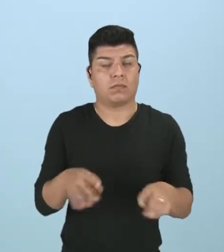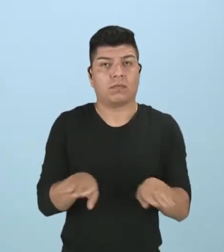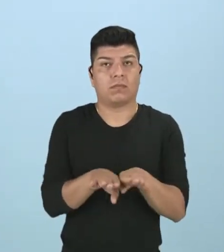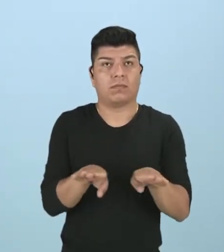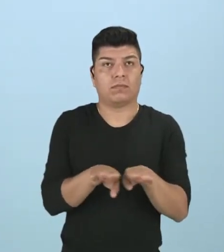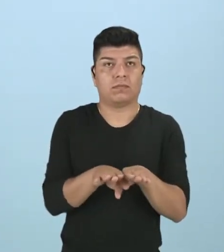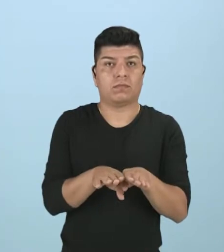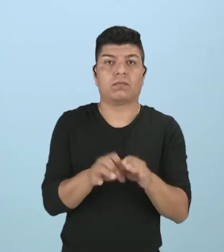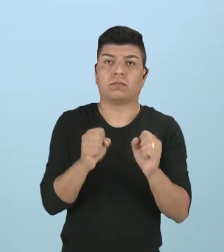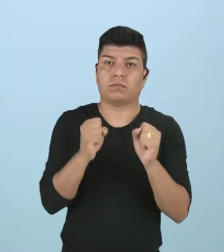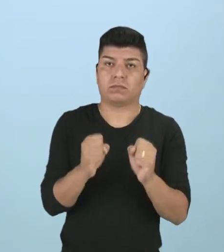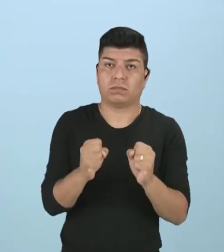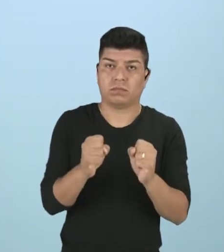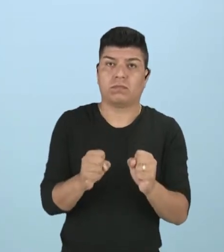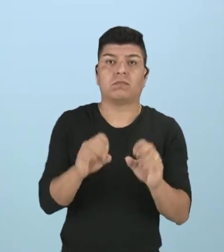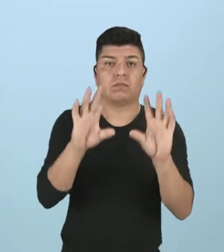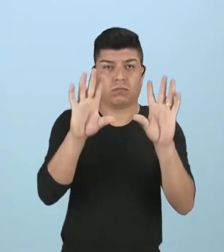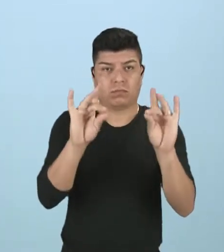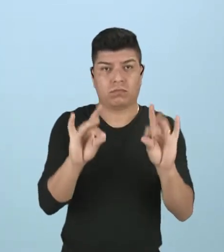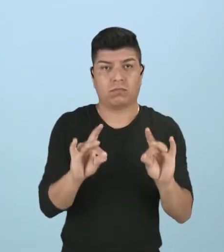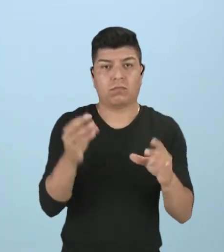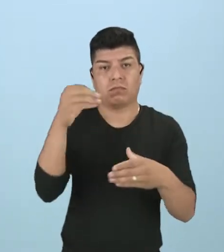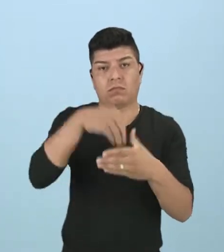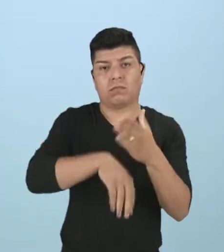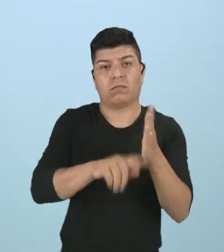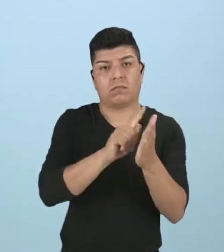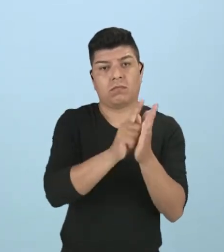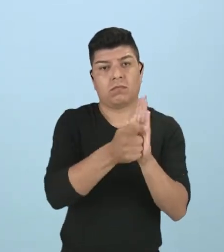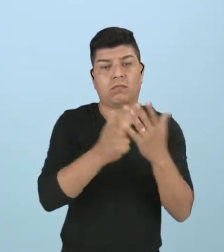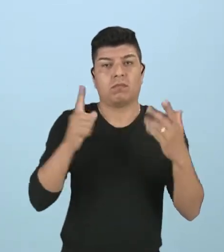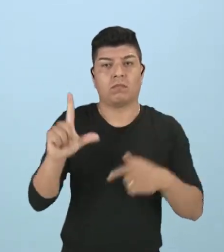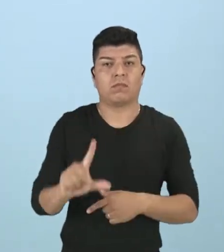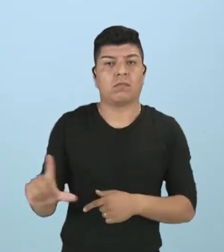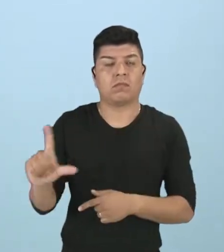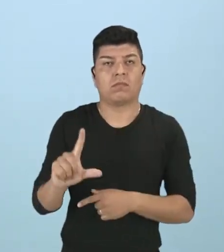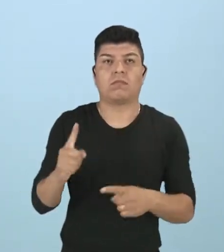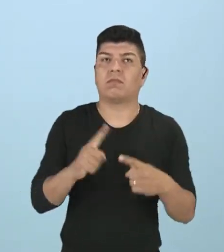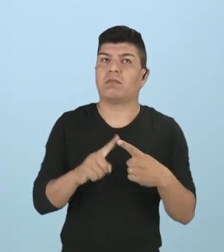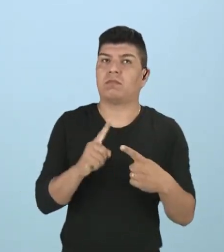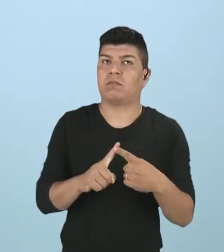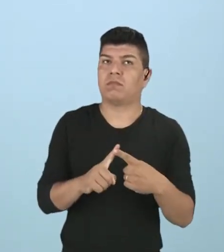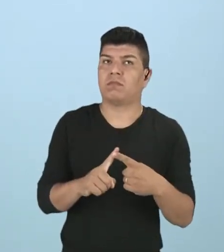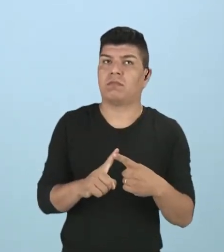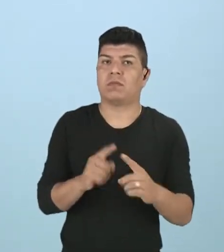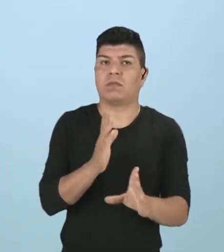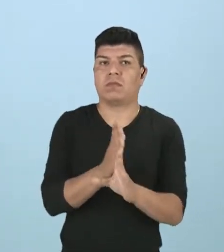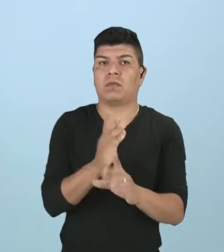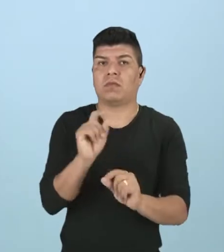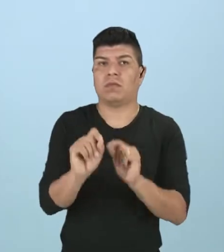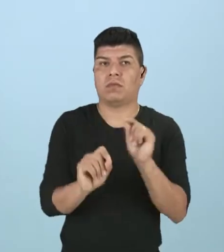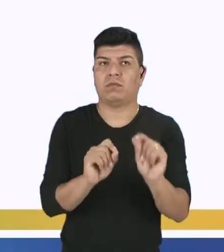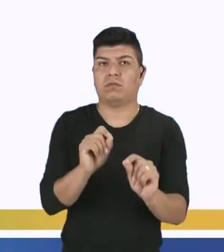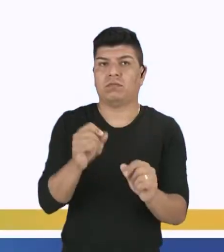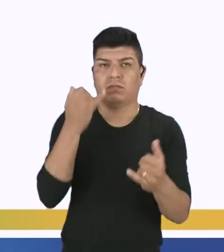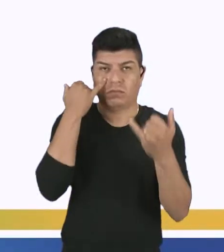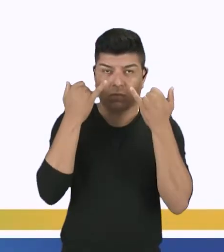también se puede calificar dentro del género literario, ¿por qué? Pelo hecho de no ser una noticia, porque